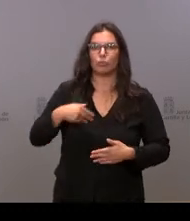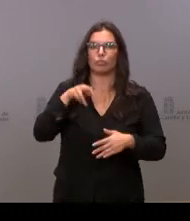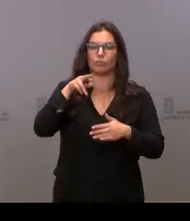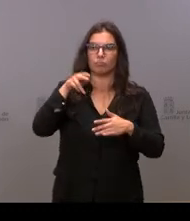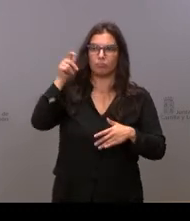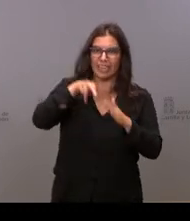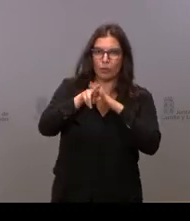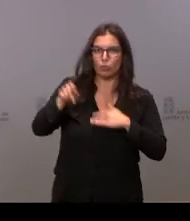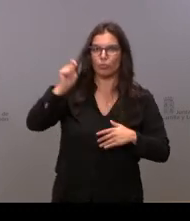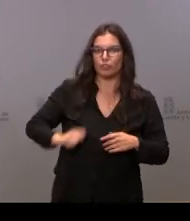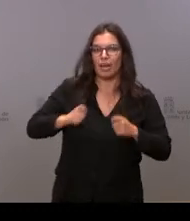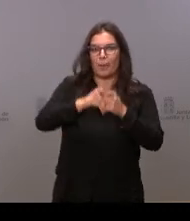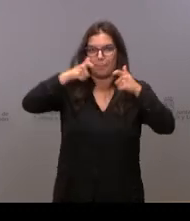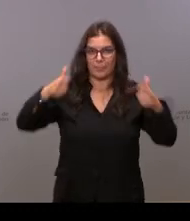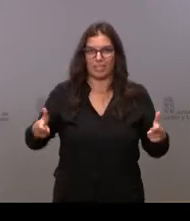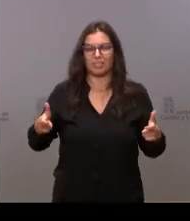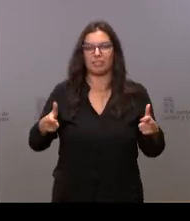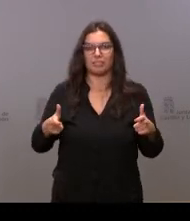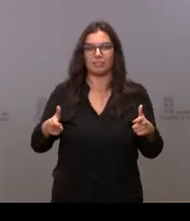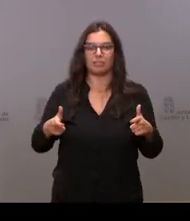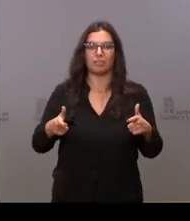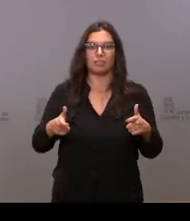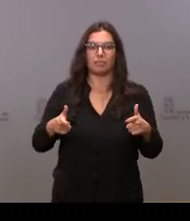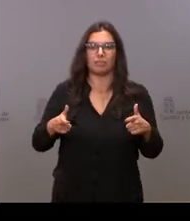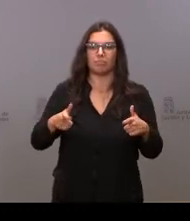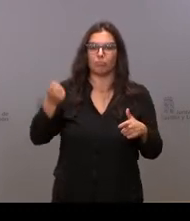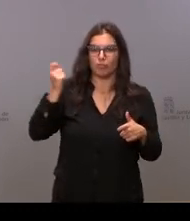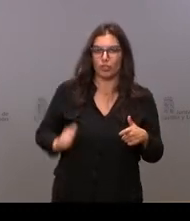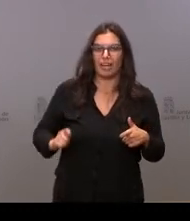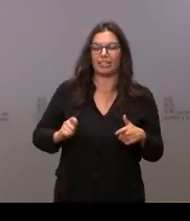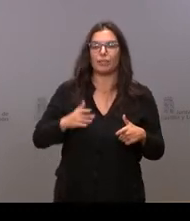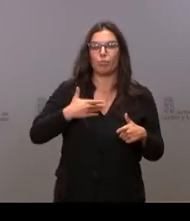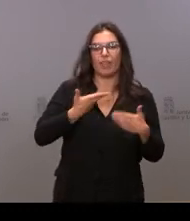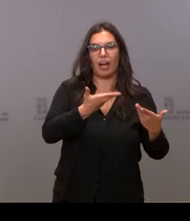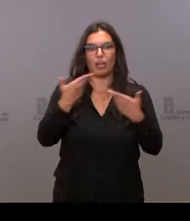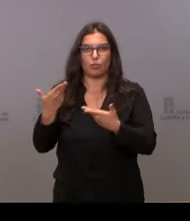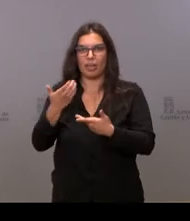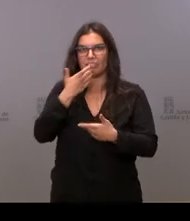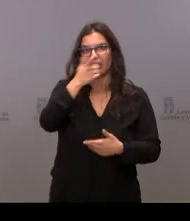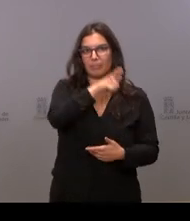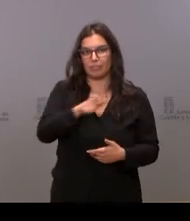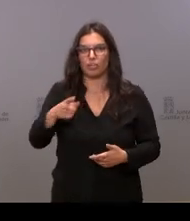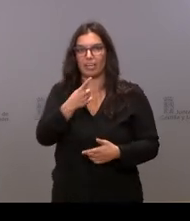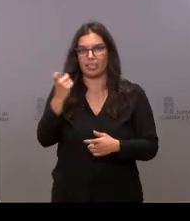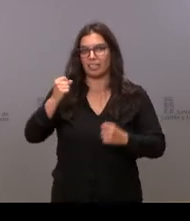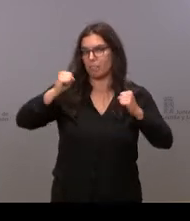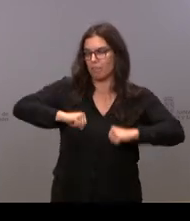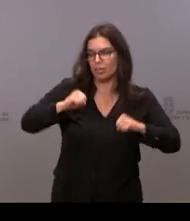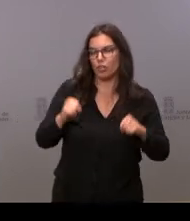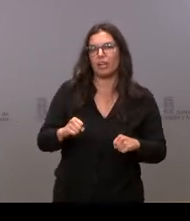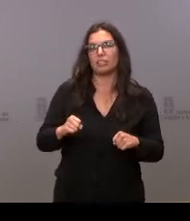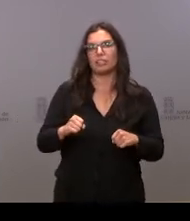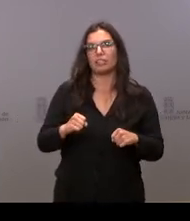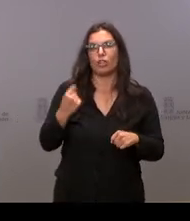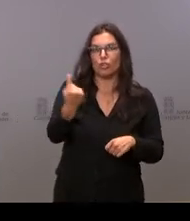ese servicio de las personas que puedan ayudar a quienes lo necesitan, a las personas mayores que